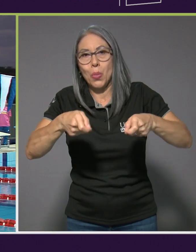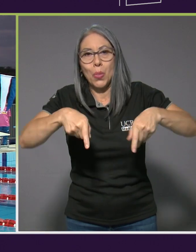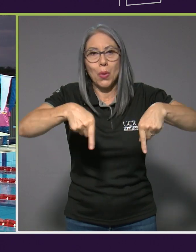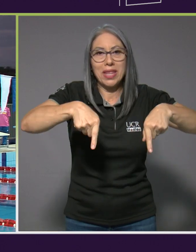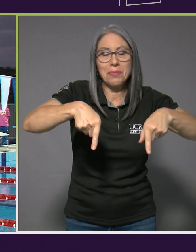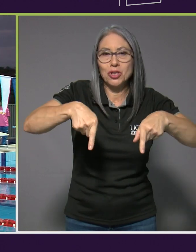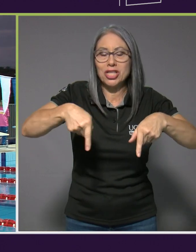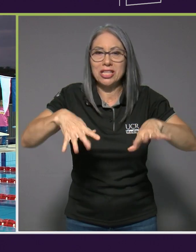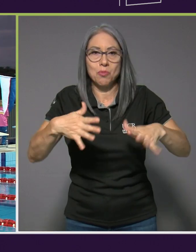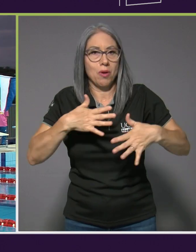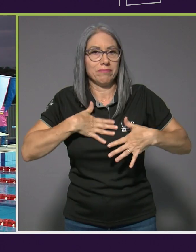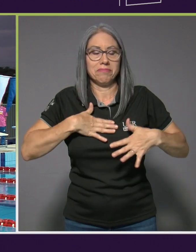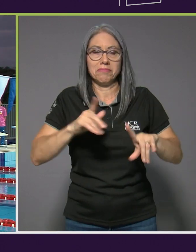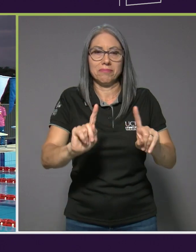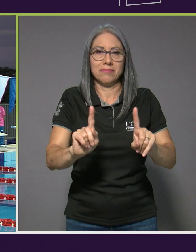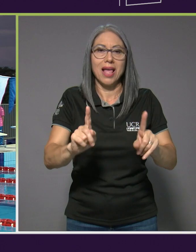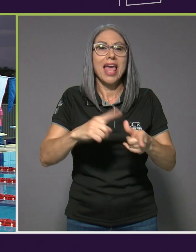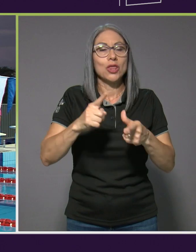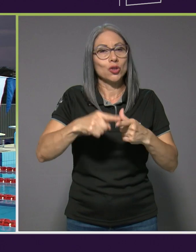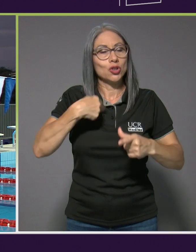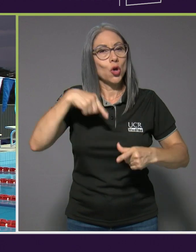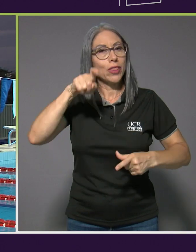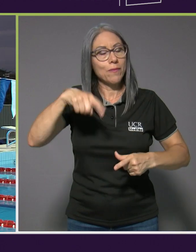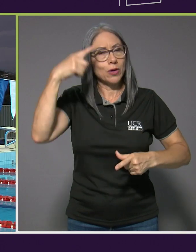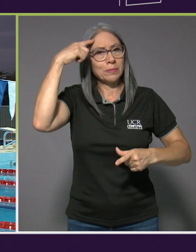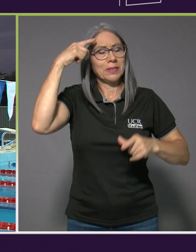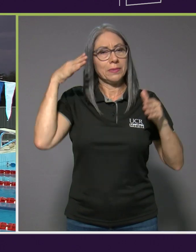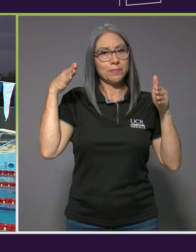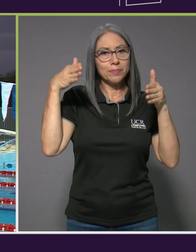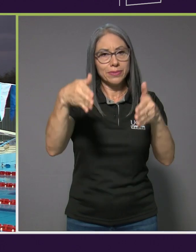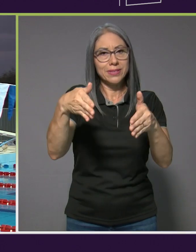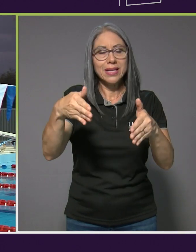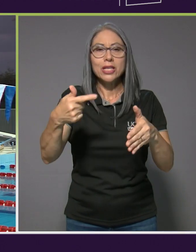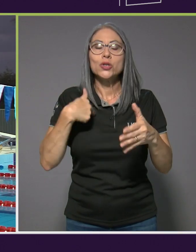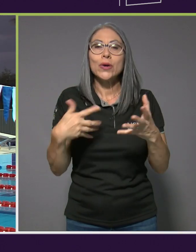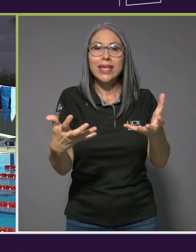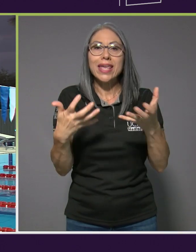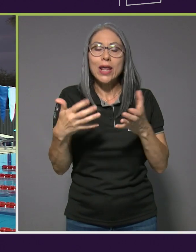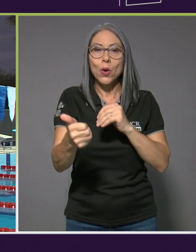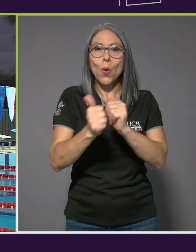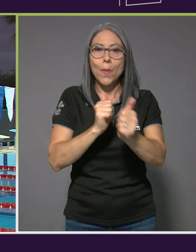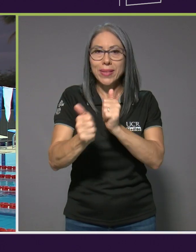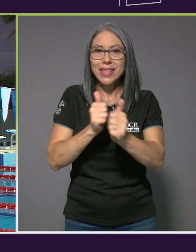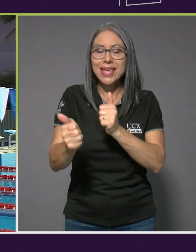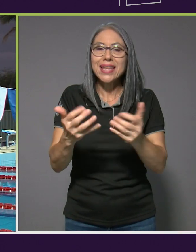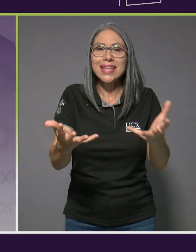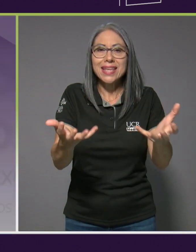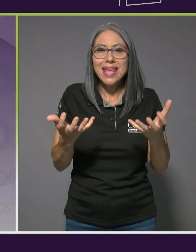domine, entonces tengo que estar concentrada y quiero competir, quiero